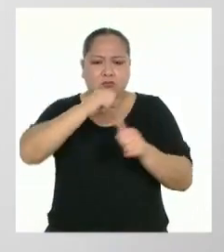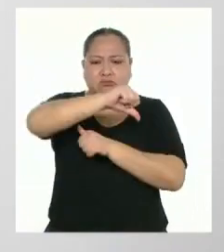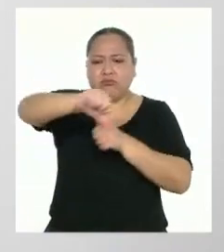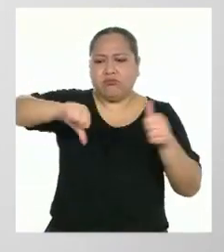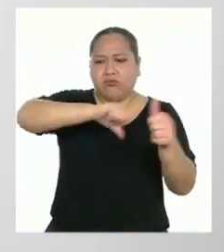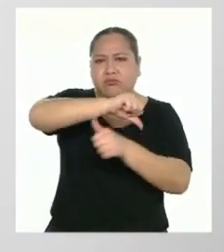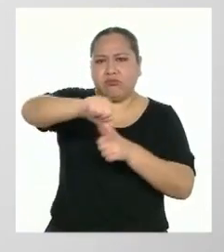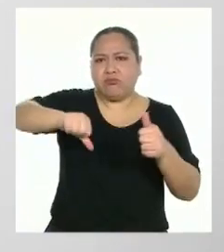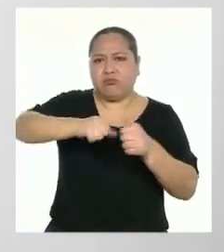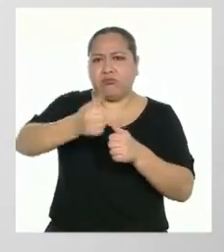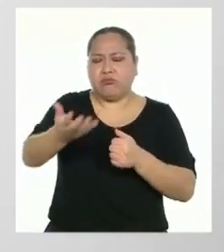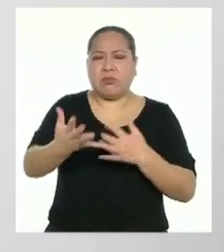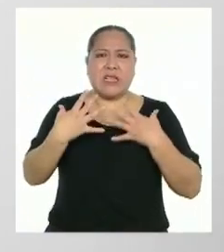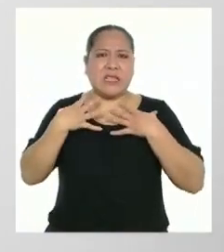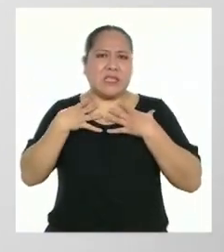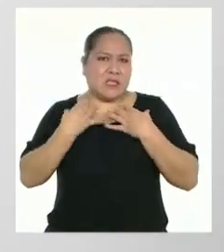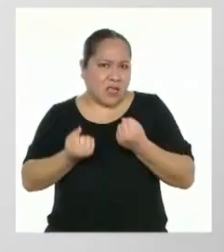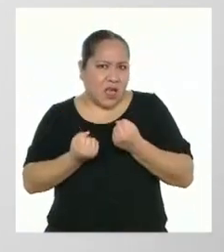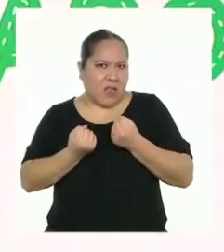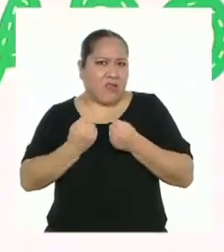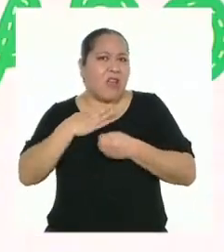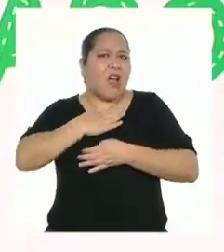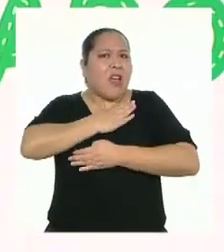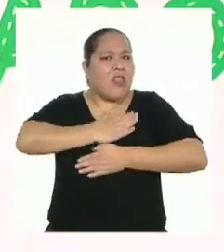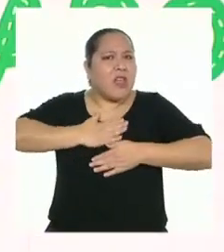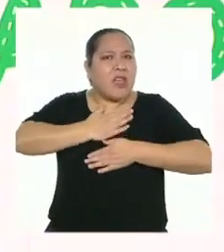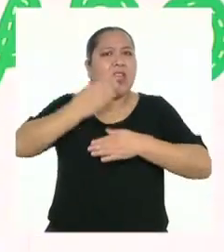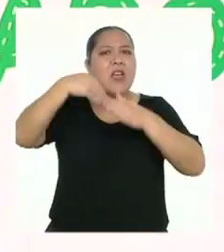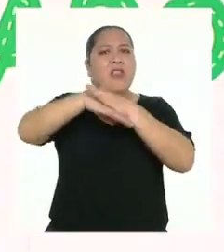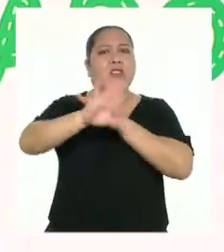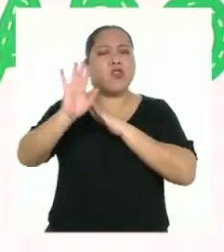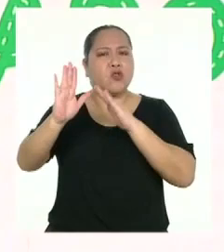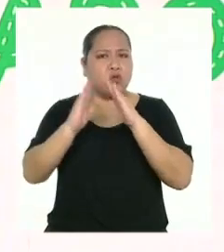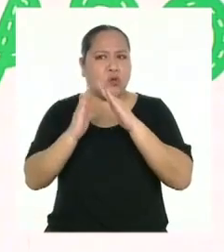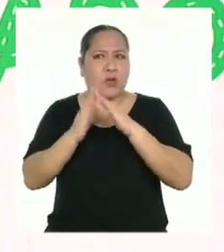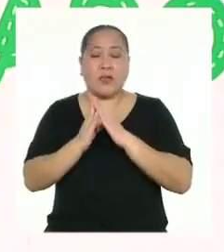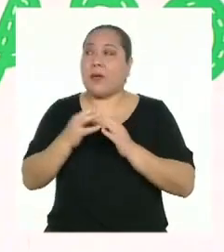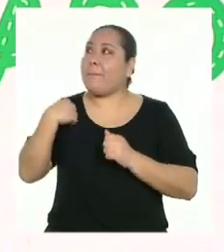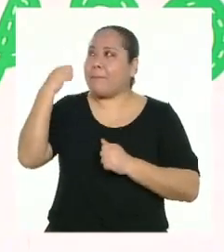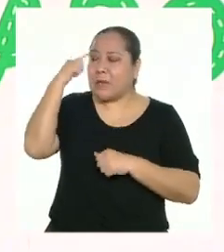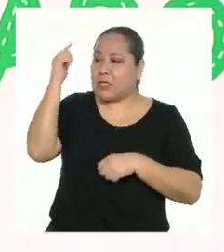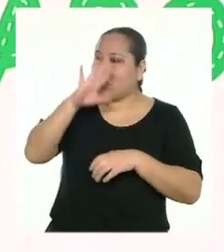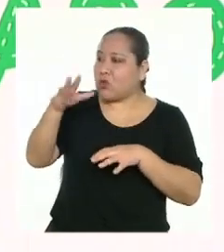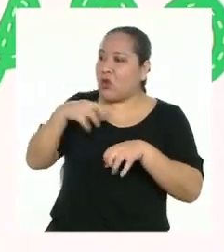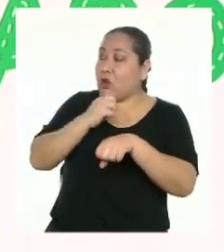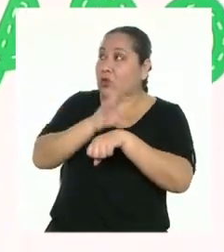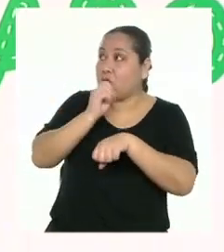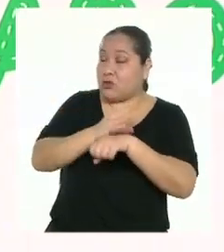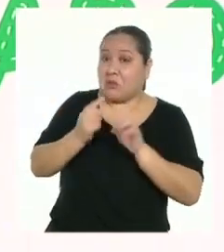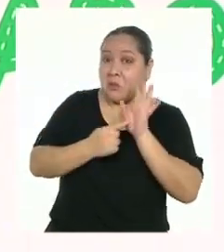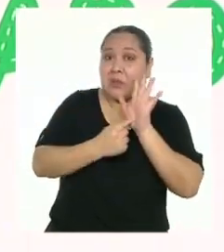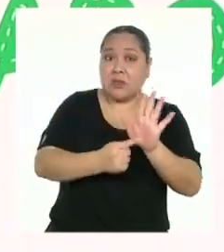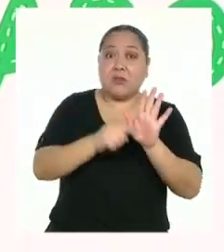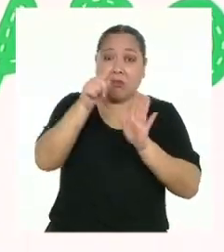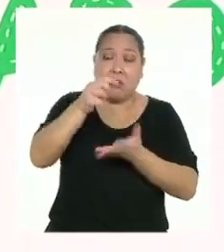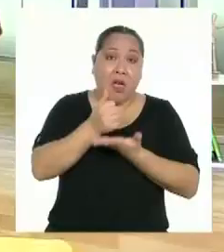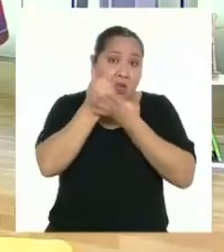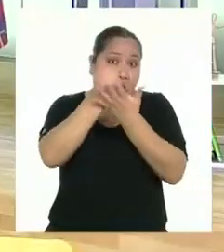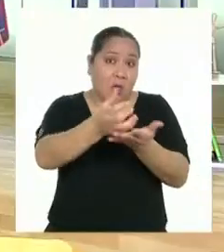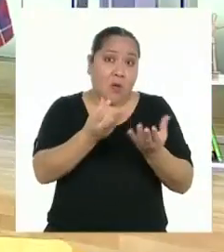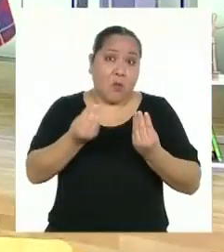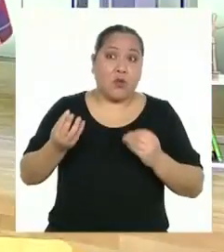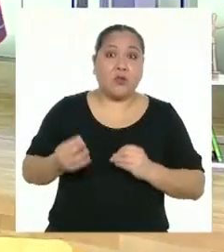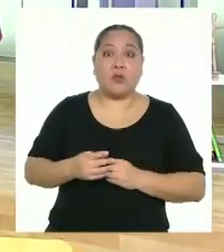sana y armoniosa en su hogar? Creo que todos los consejos que presenta el texto les pueden ser de gran utilidad.